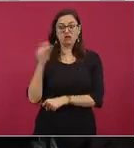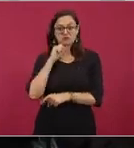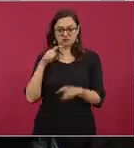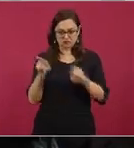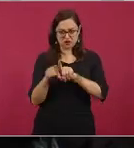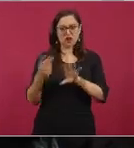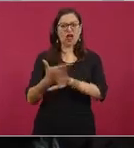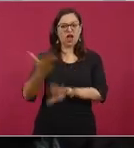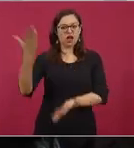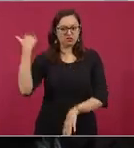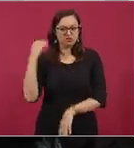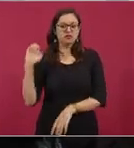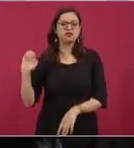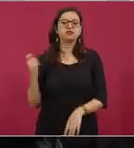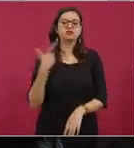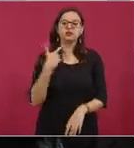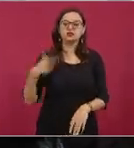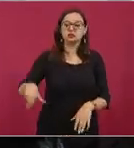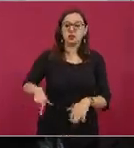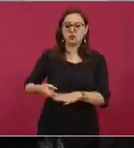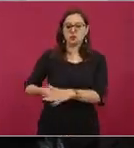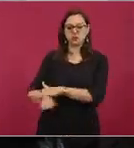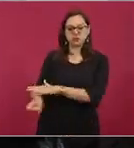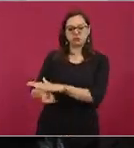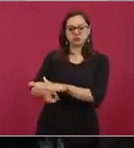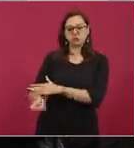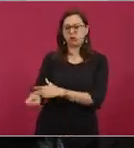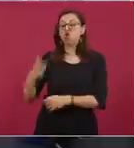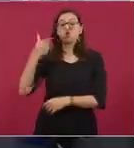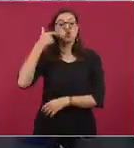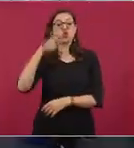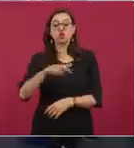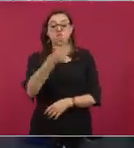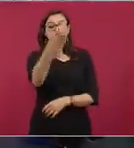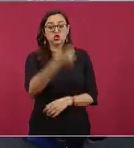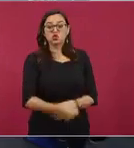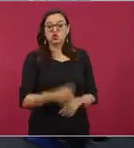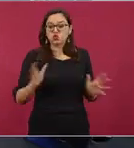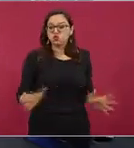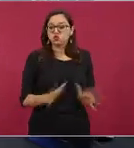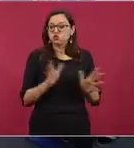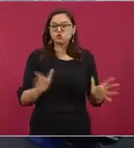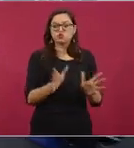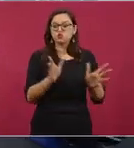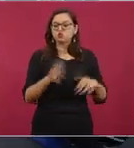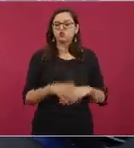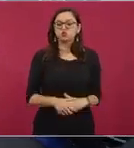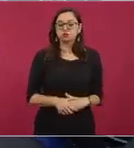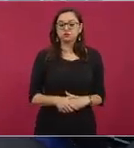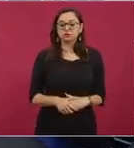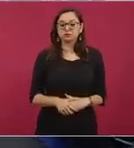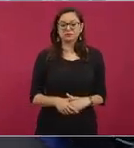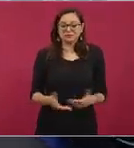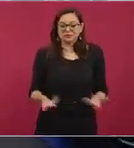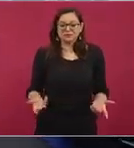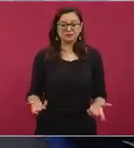buscan llevar progreso al sureste de nuestro país? Pues es que es parte de lo mismo,